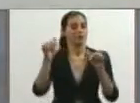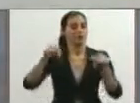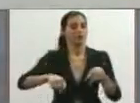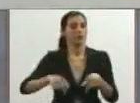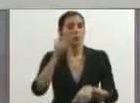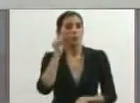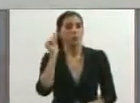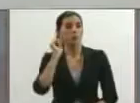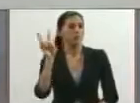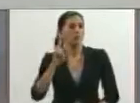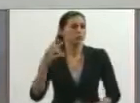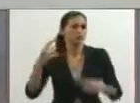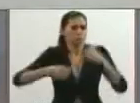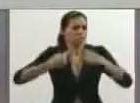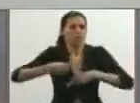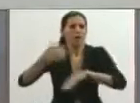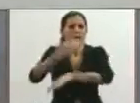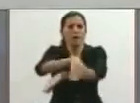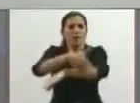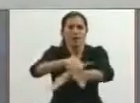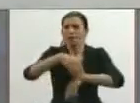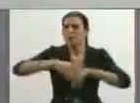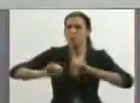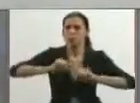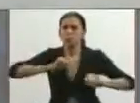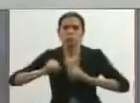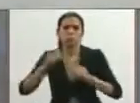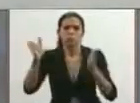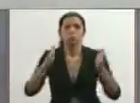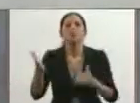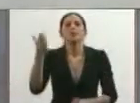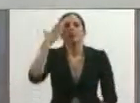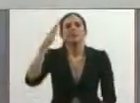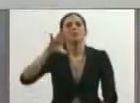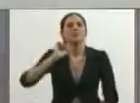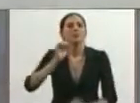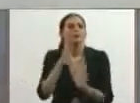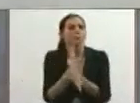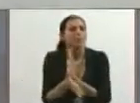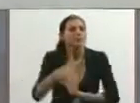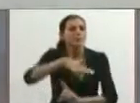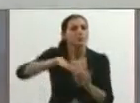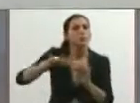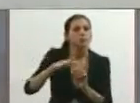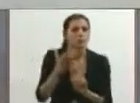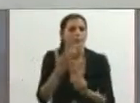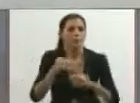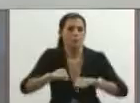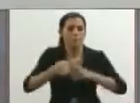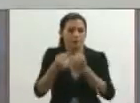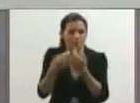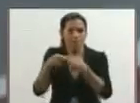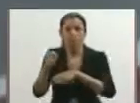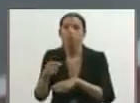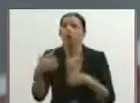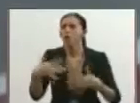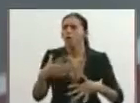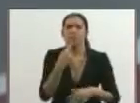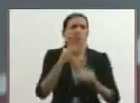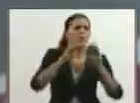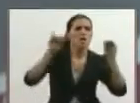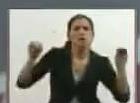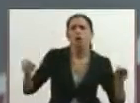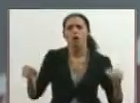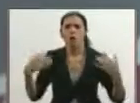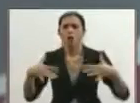a pie, cómo se bate el cobre. Cómo se bate el cobre. El tema de las panaderías. Aunque hay una crisis de panadería,